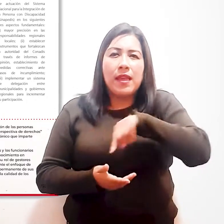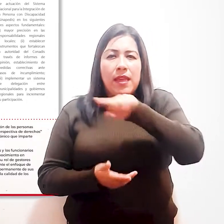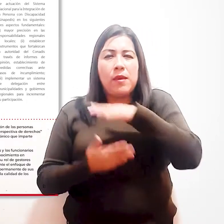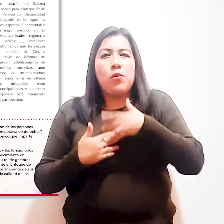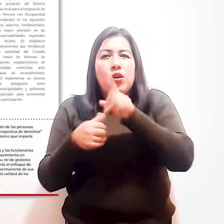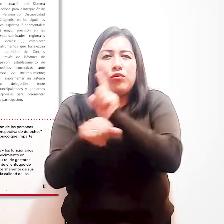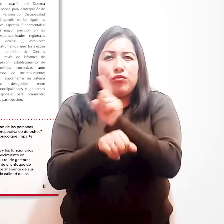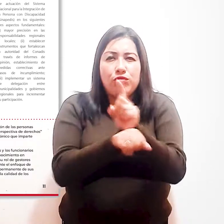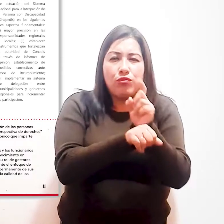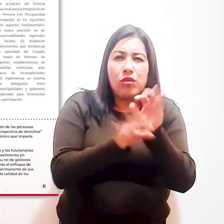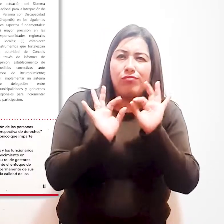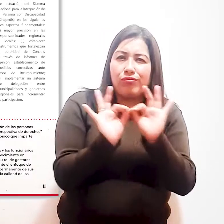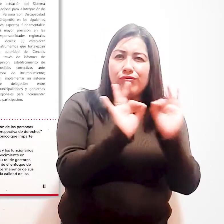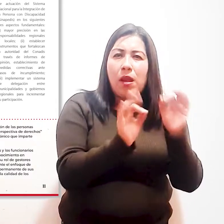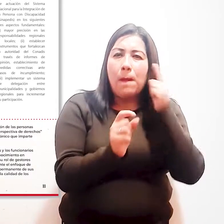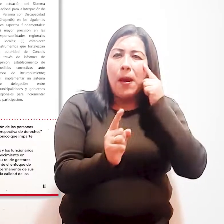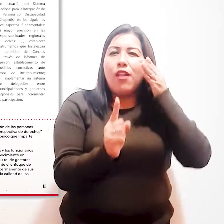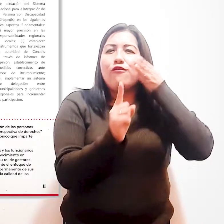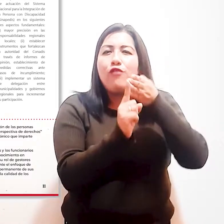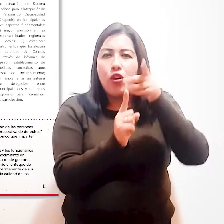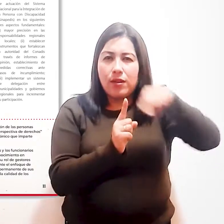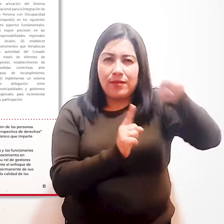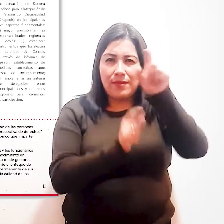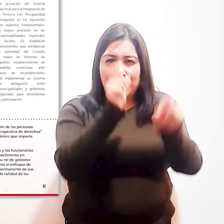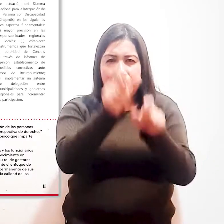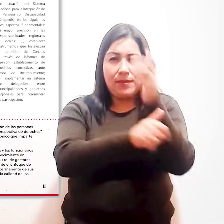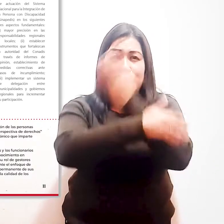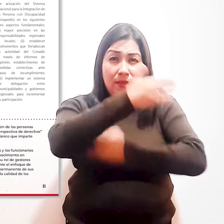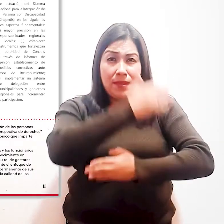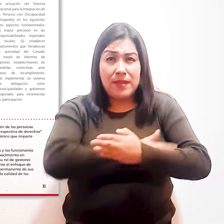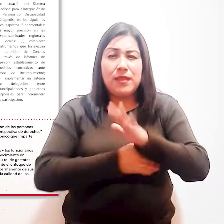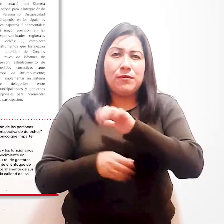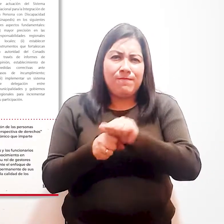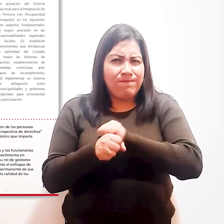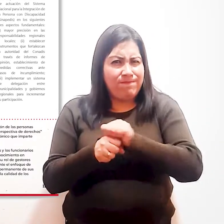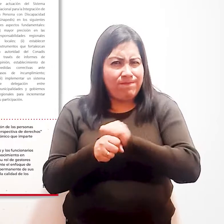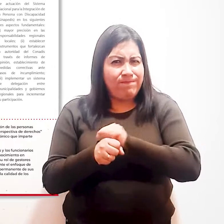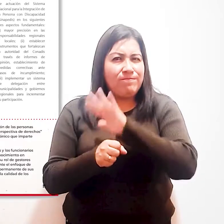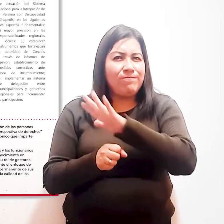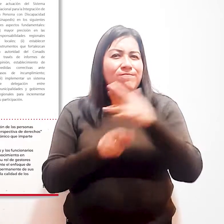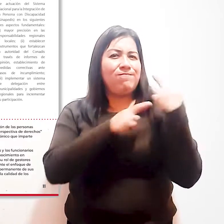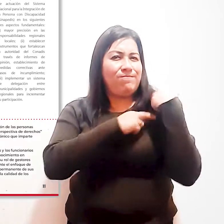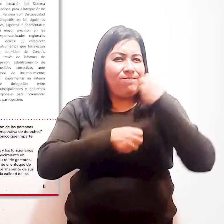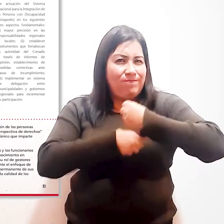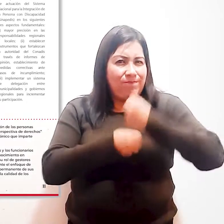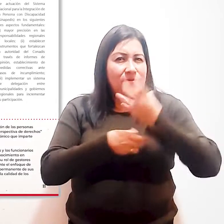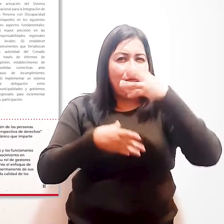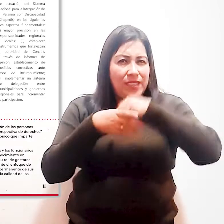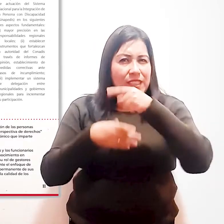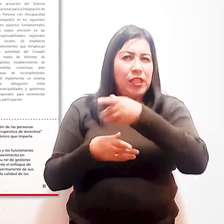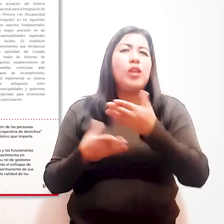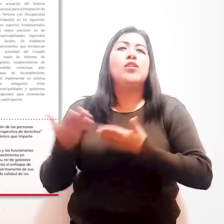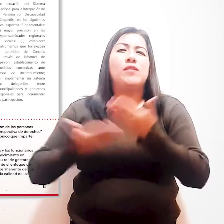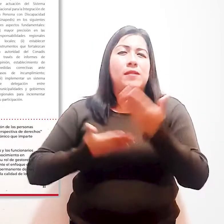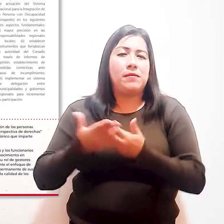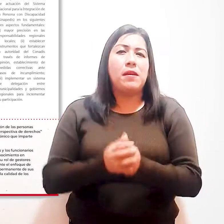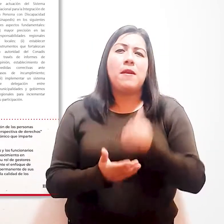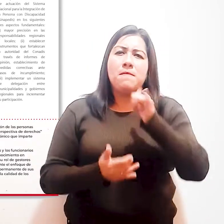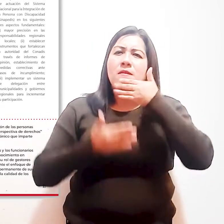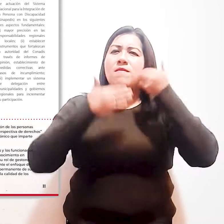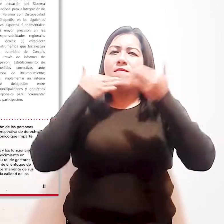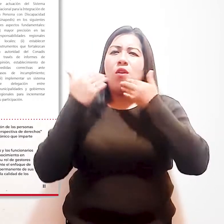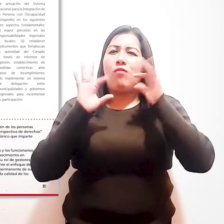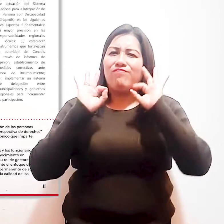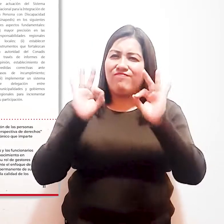utilicen adecuadamente el enfoque de la discapacidad en el ejercicio permanente de sus funciones y también mejore la